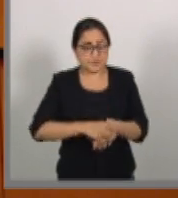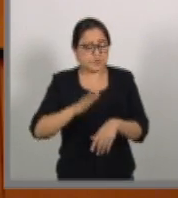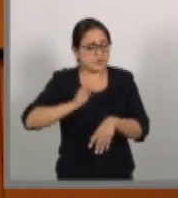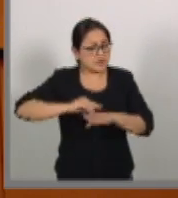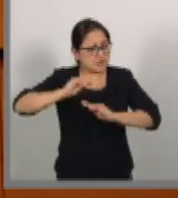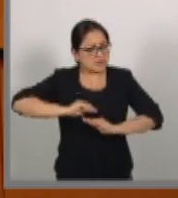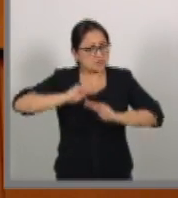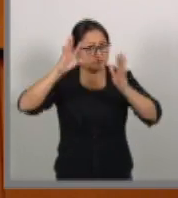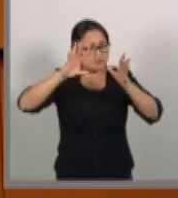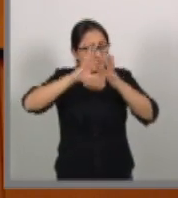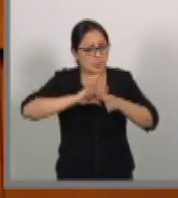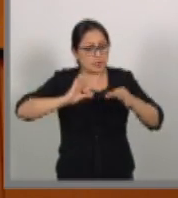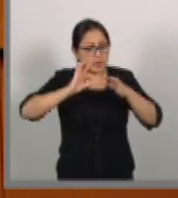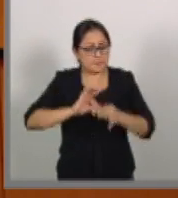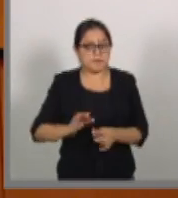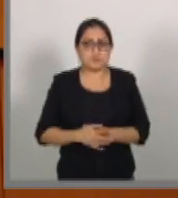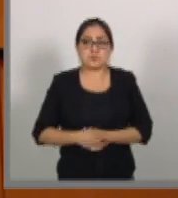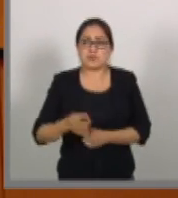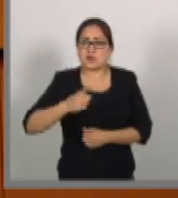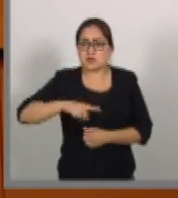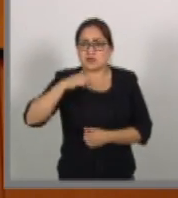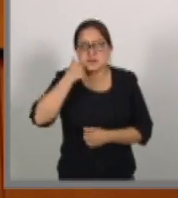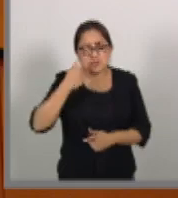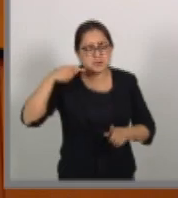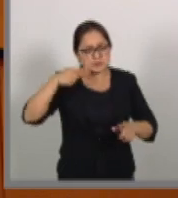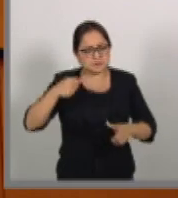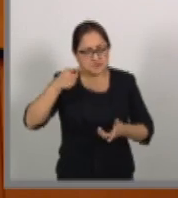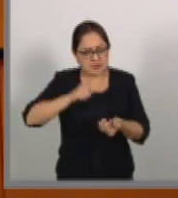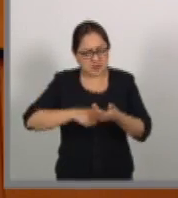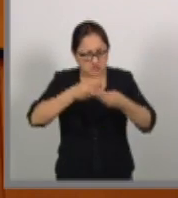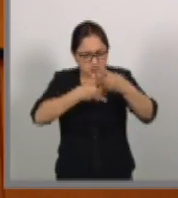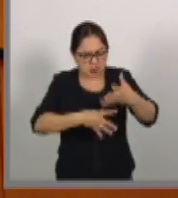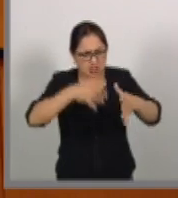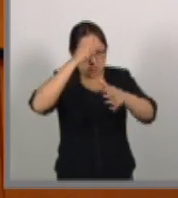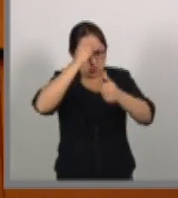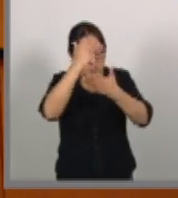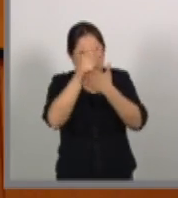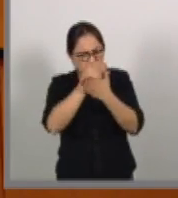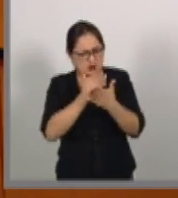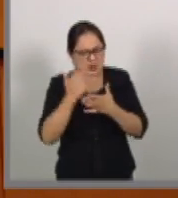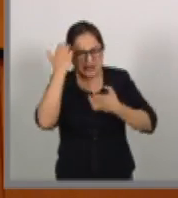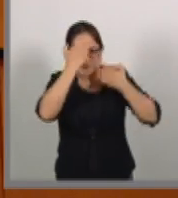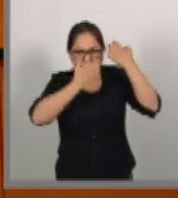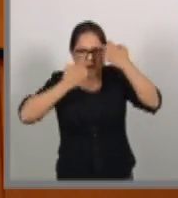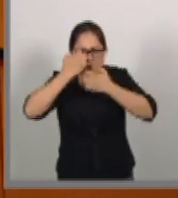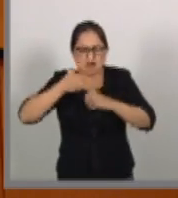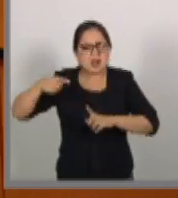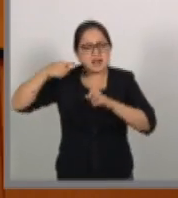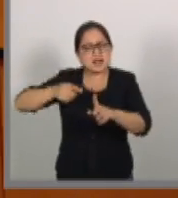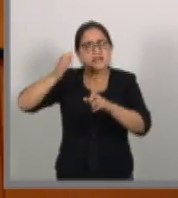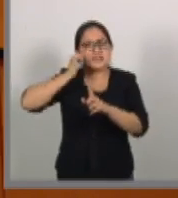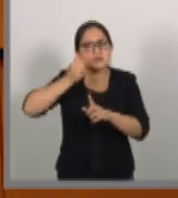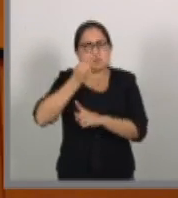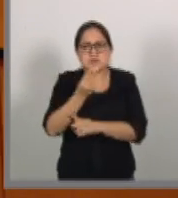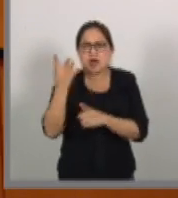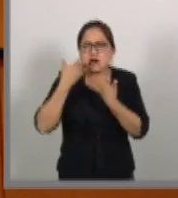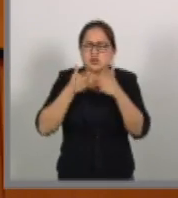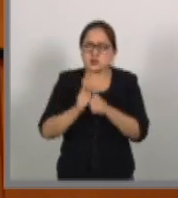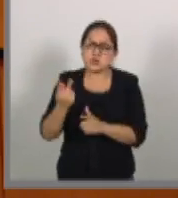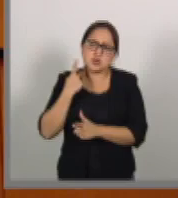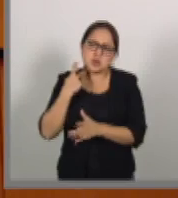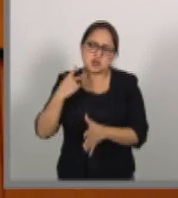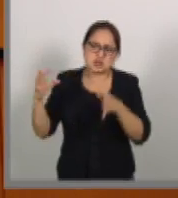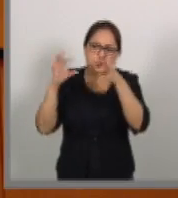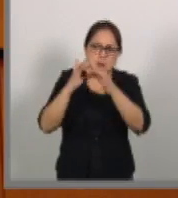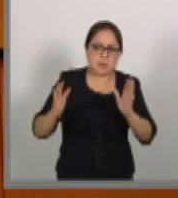claridad lo digo siempre se cuidó que el análisis de este tratado fuera en el marco de un proceso plural, democrático y